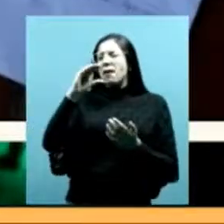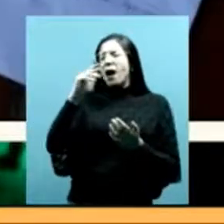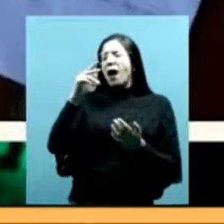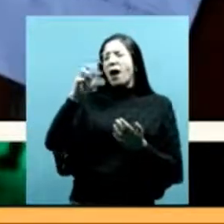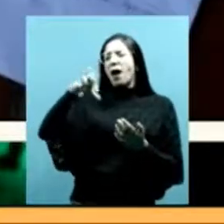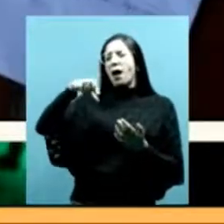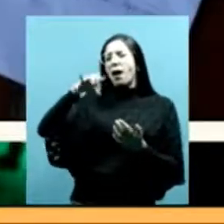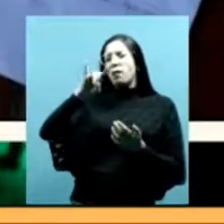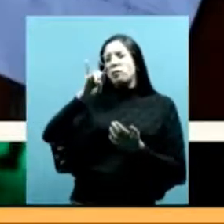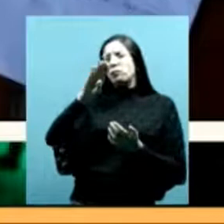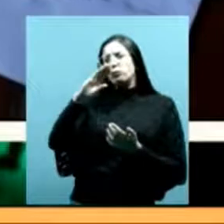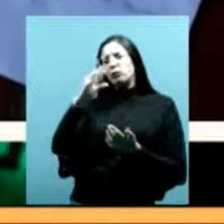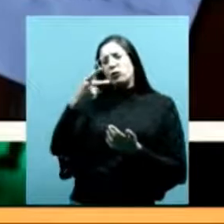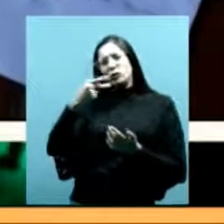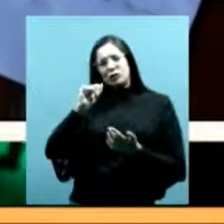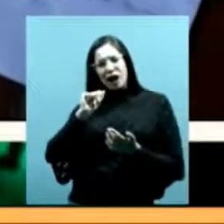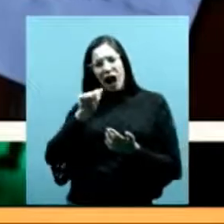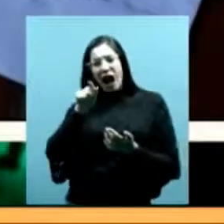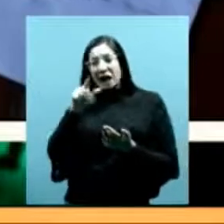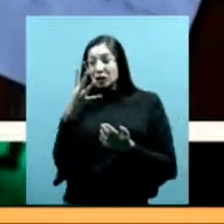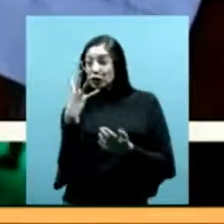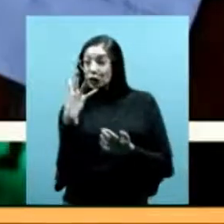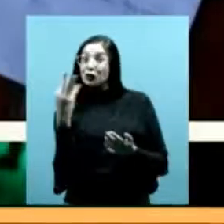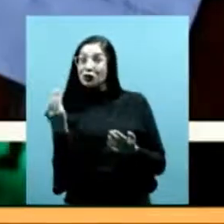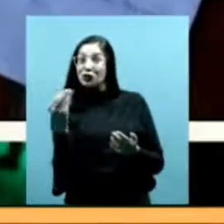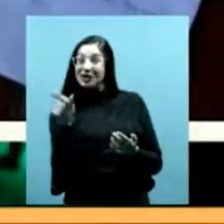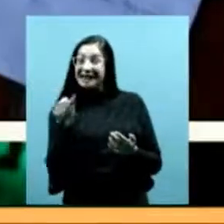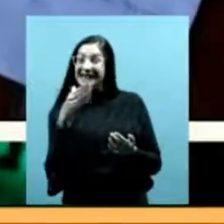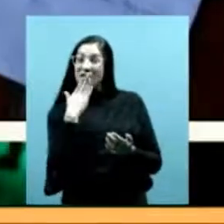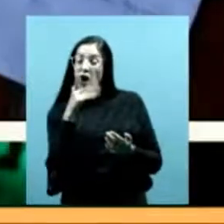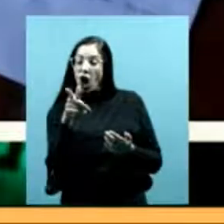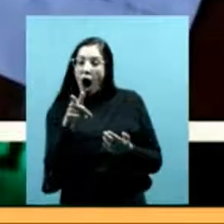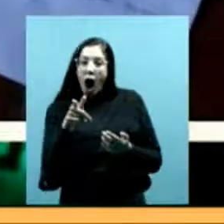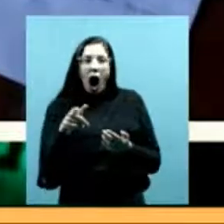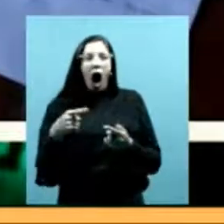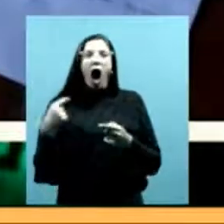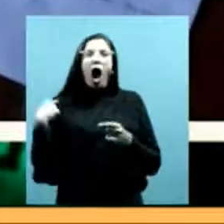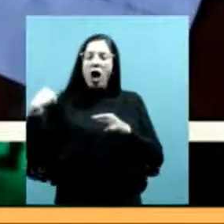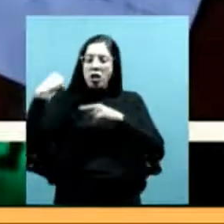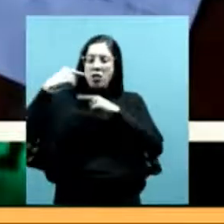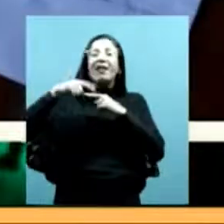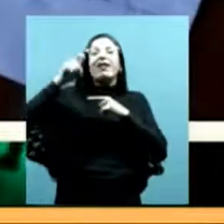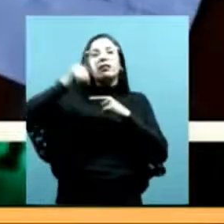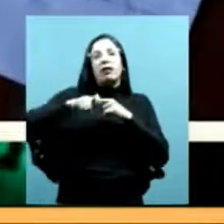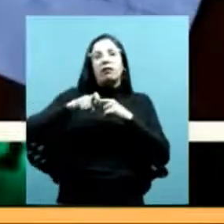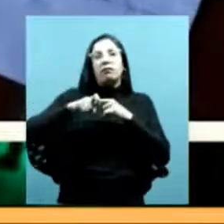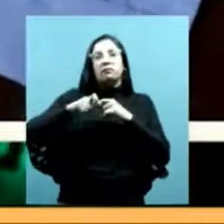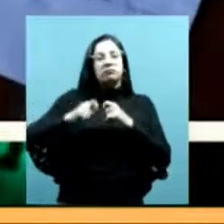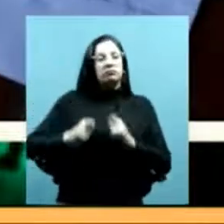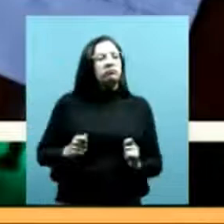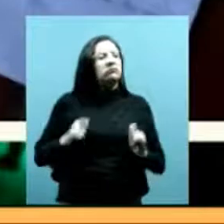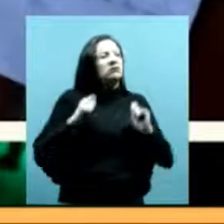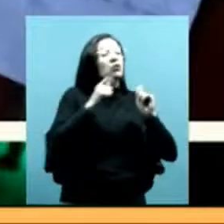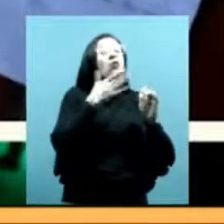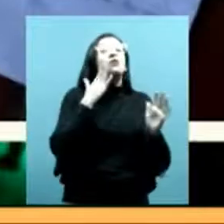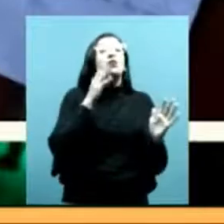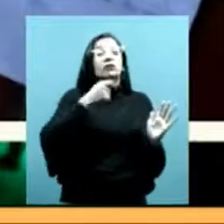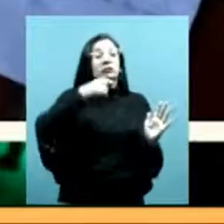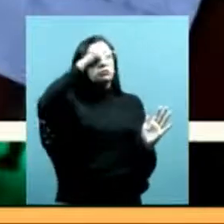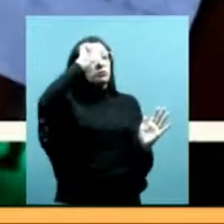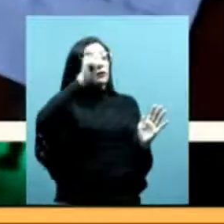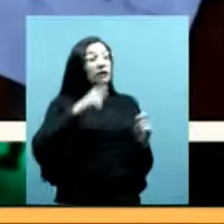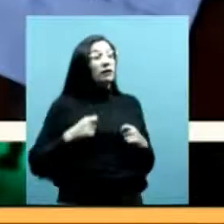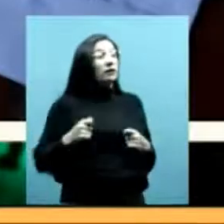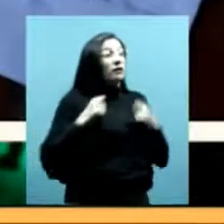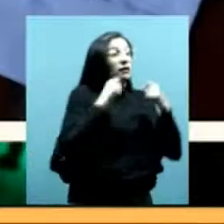trabajar estas actas nos quedamos largo hasta bien tarde haciendo un árbol genealógico que abarcó toda la mesa y eso fue con